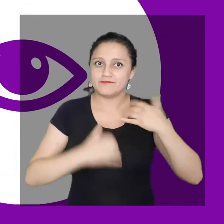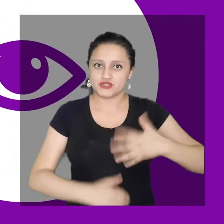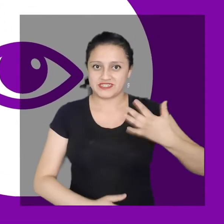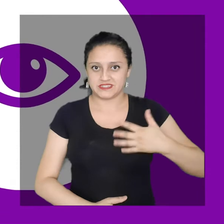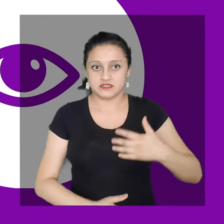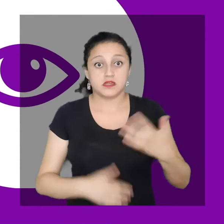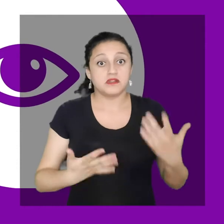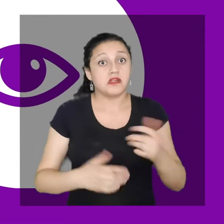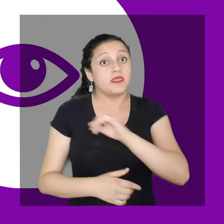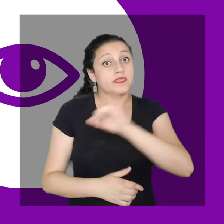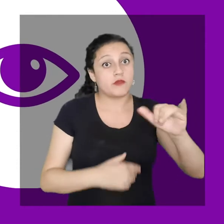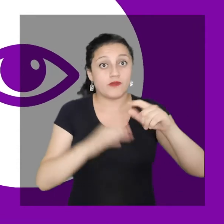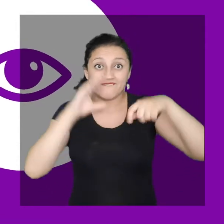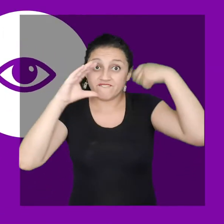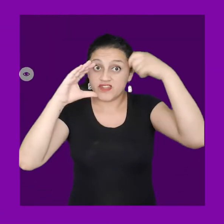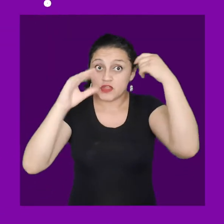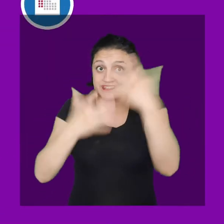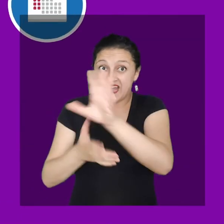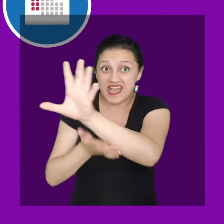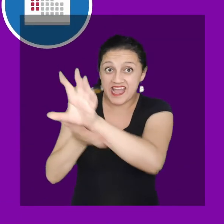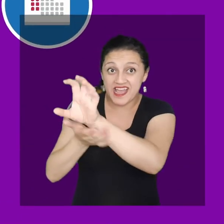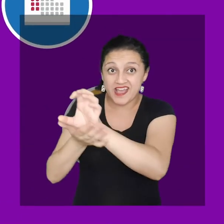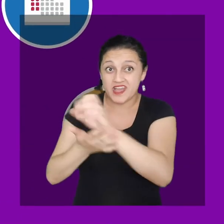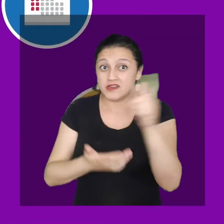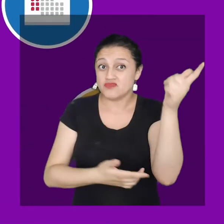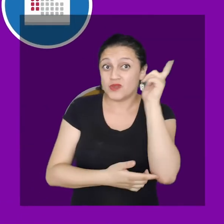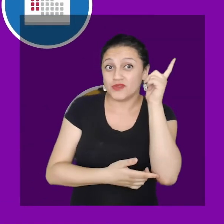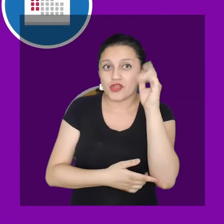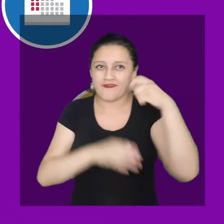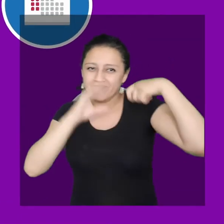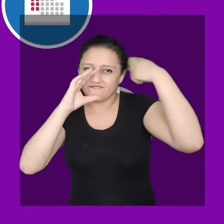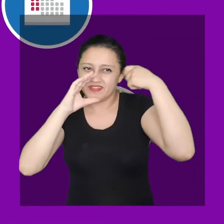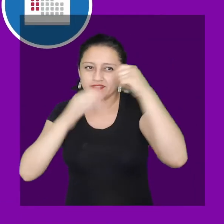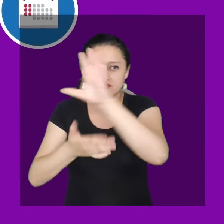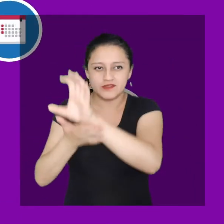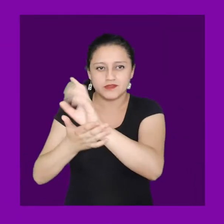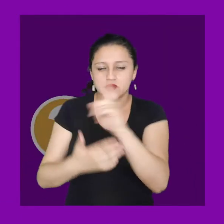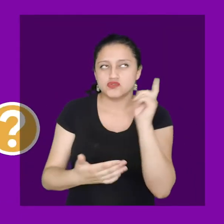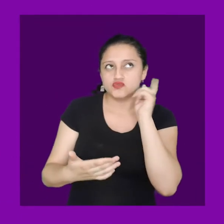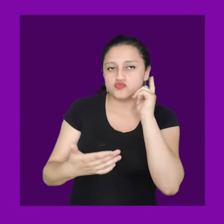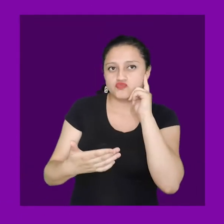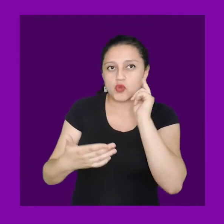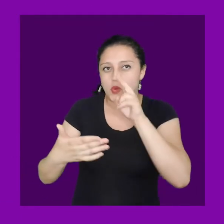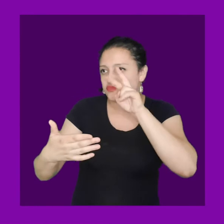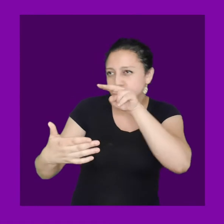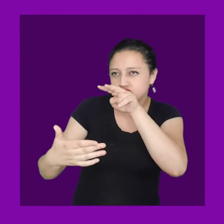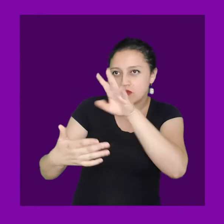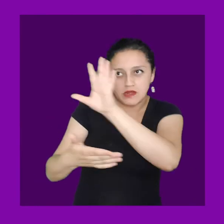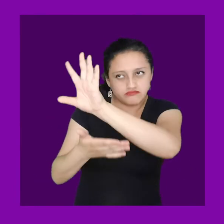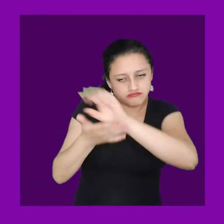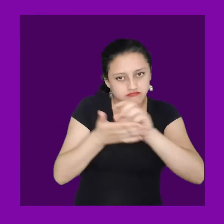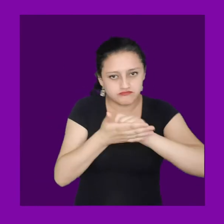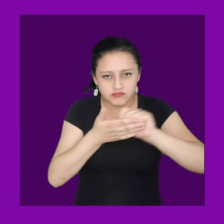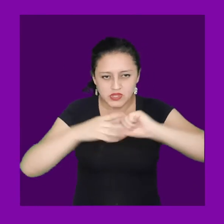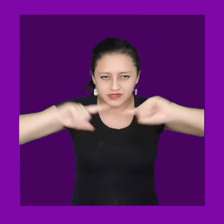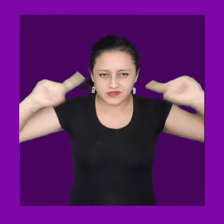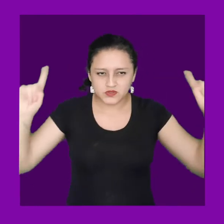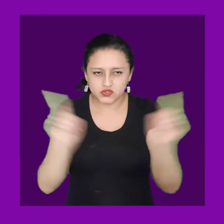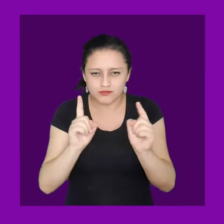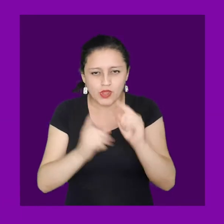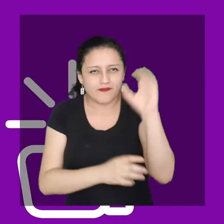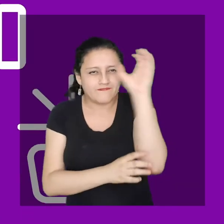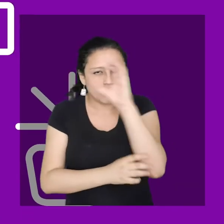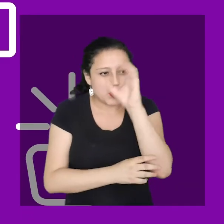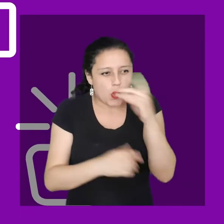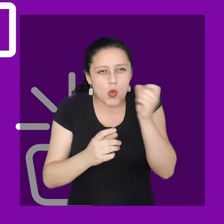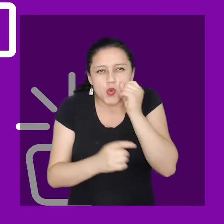viste. Luego de haber grabado, debes transcribir la entrevista para poder hacer tus análisis. Si sigues estos